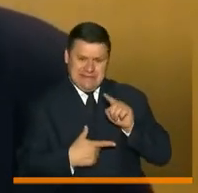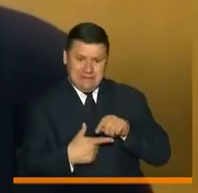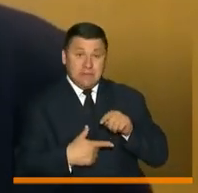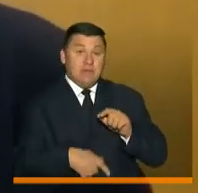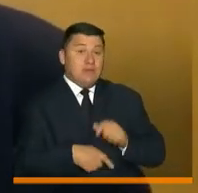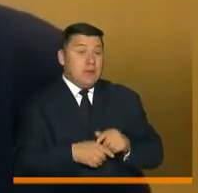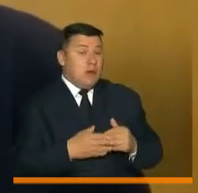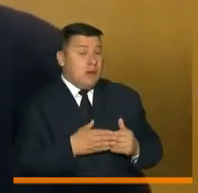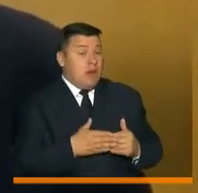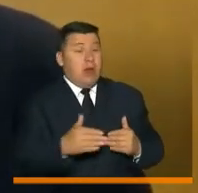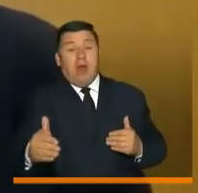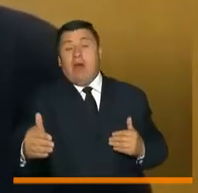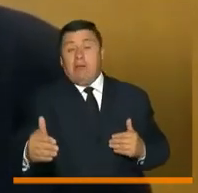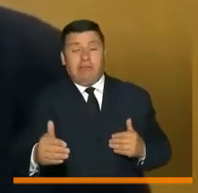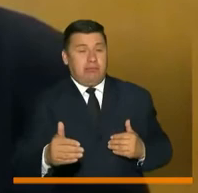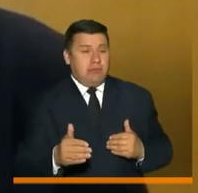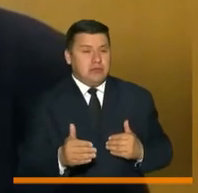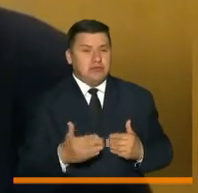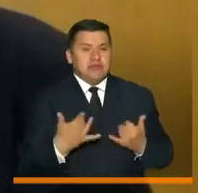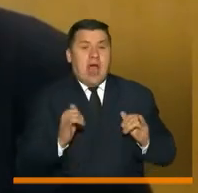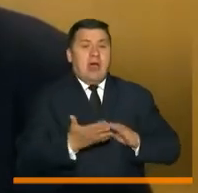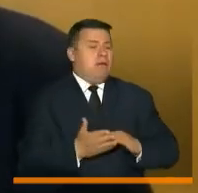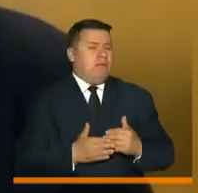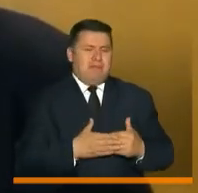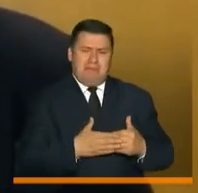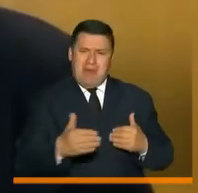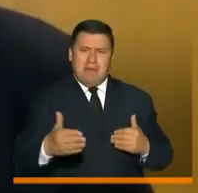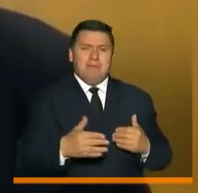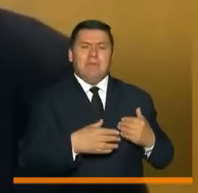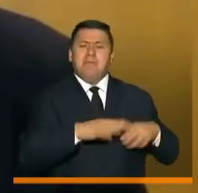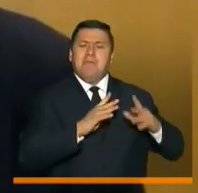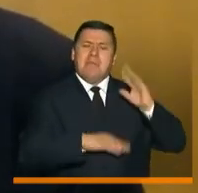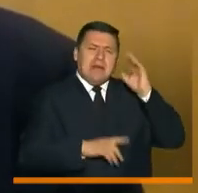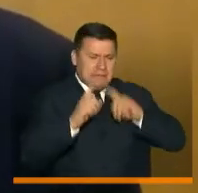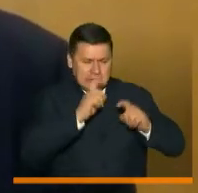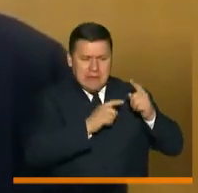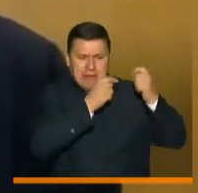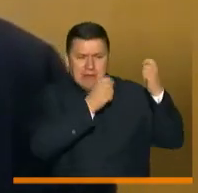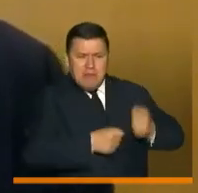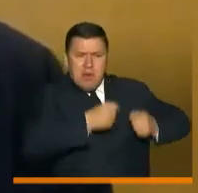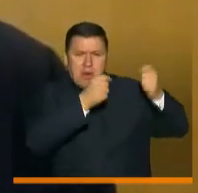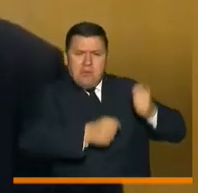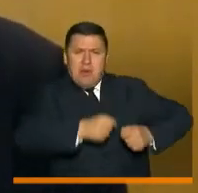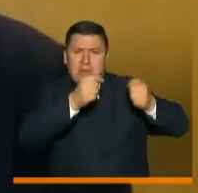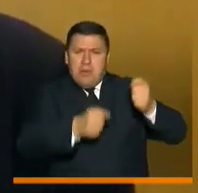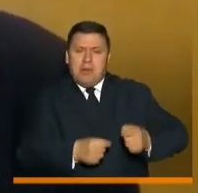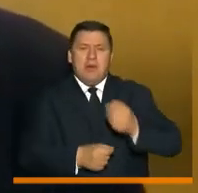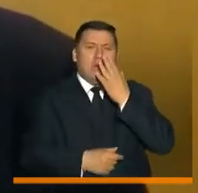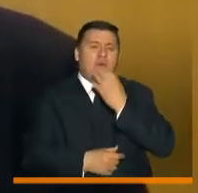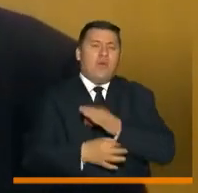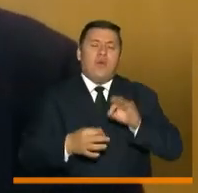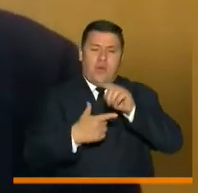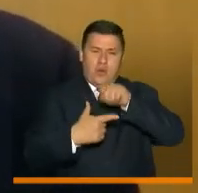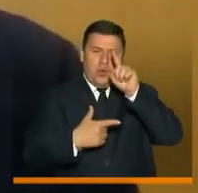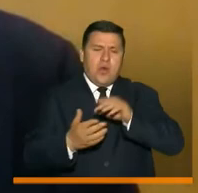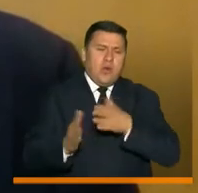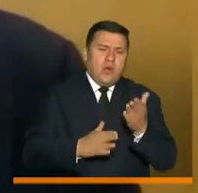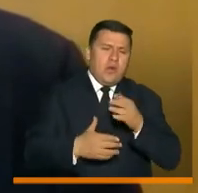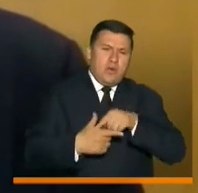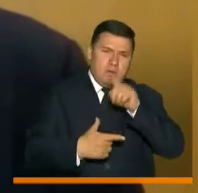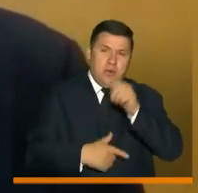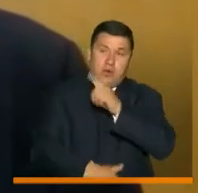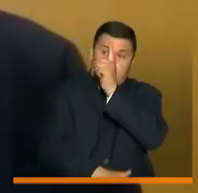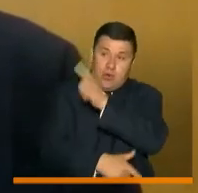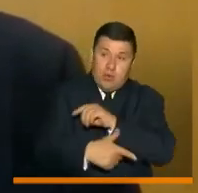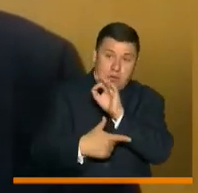Esto es largo, pero lo que uno ve en las cifras acumuladas y quizá ahí el indicador más importante es la cifra de fallecidos por